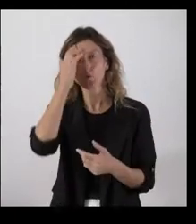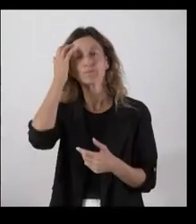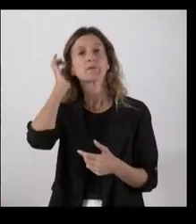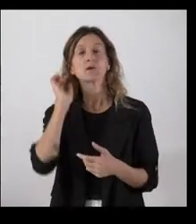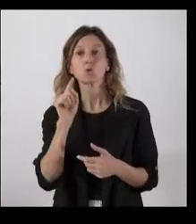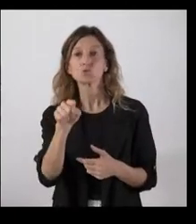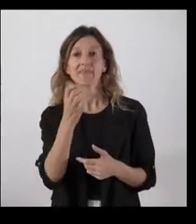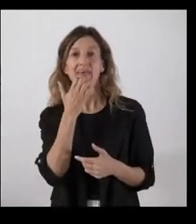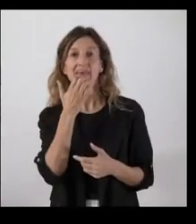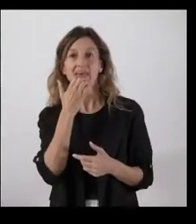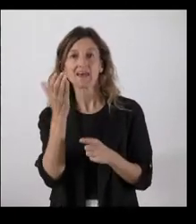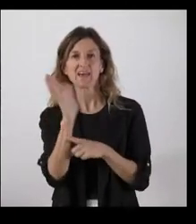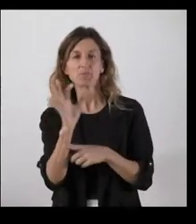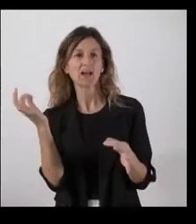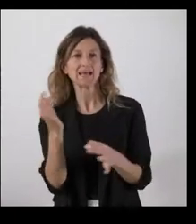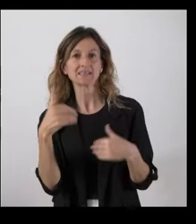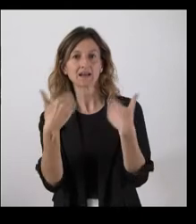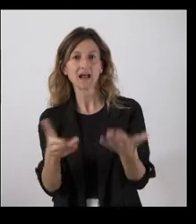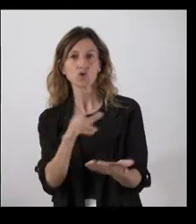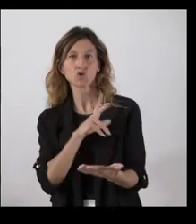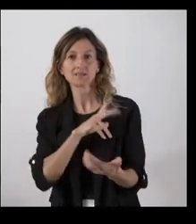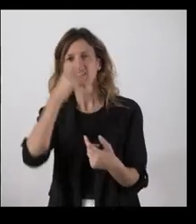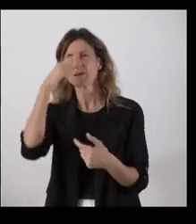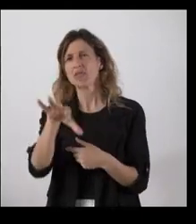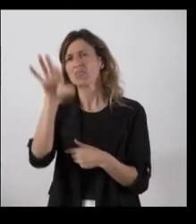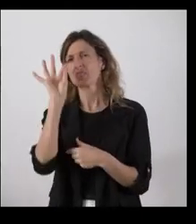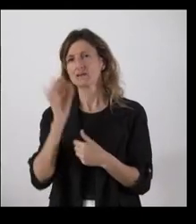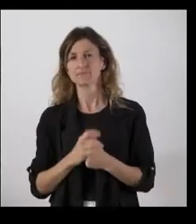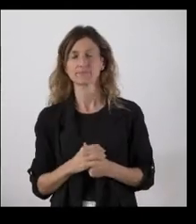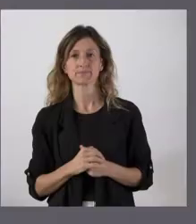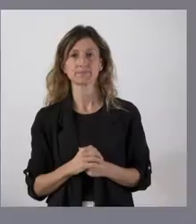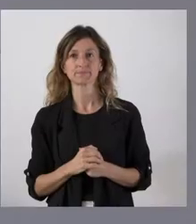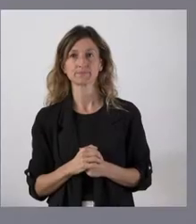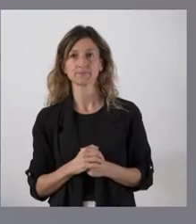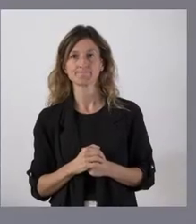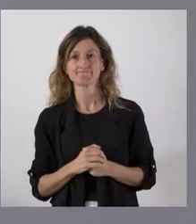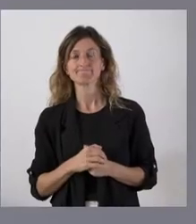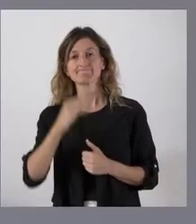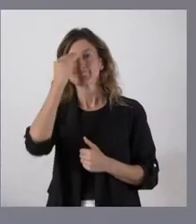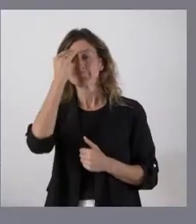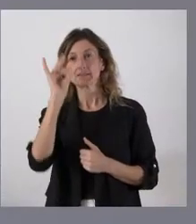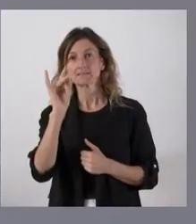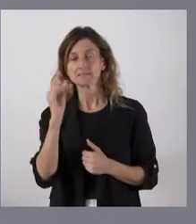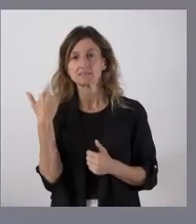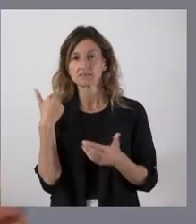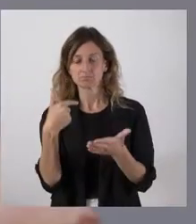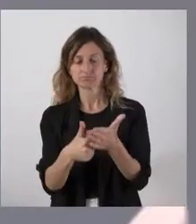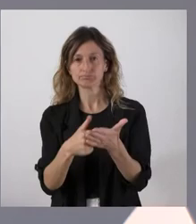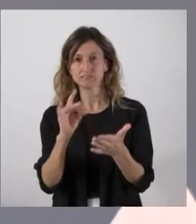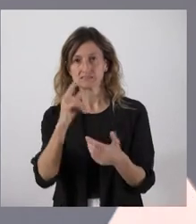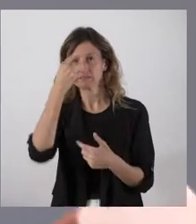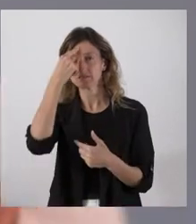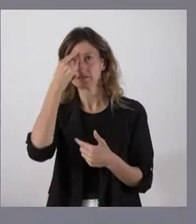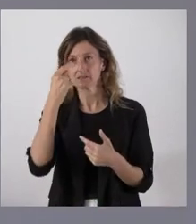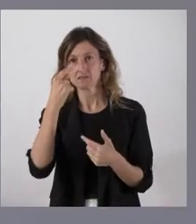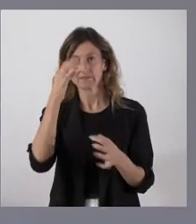algún ejemplo de que es un regalo de cortesía para que sepamos de lo que estamos hablando. Pues creo que sí, figuraba, porque no lo